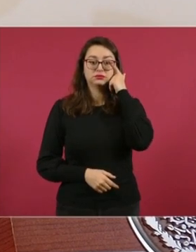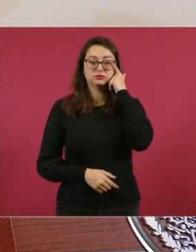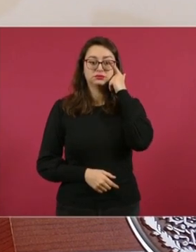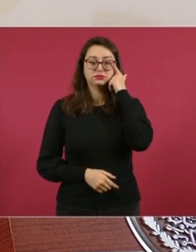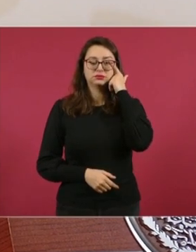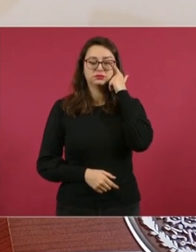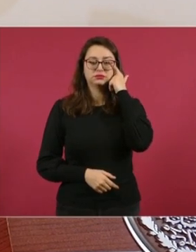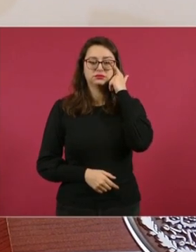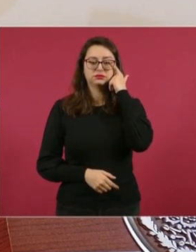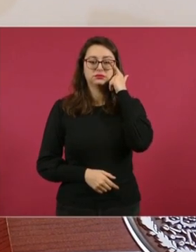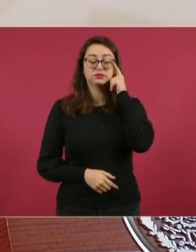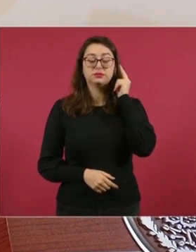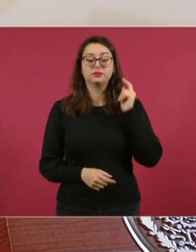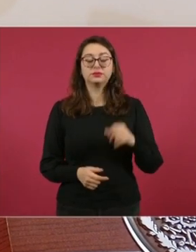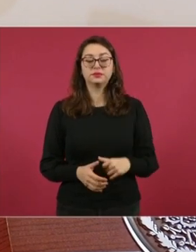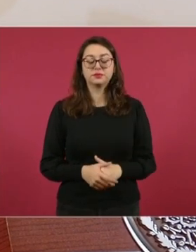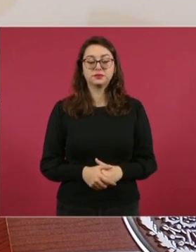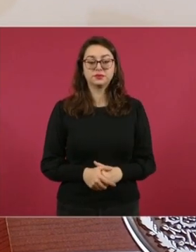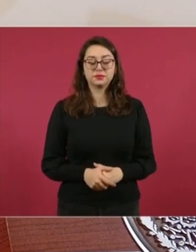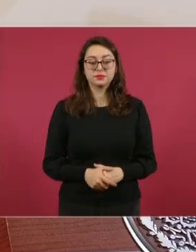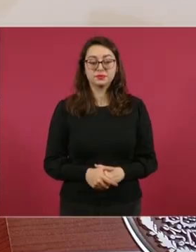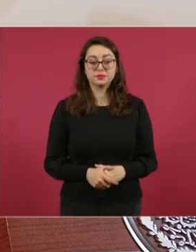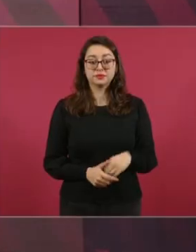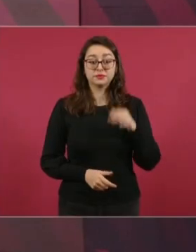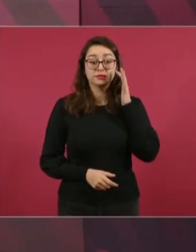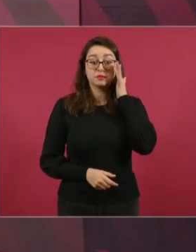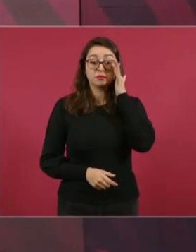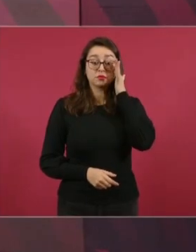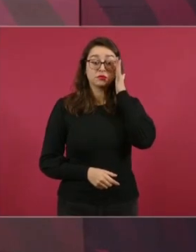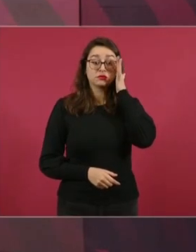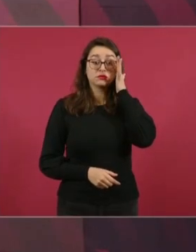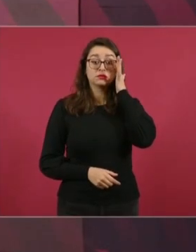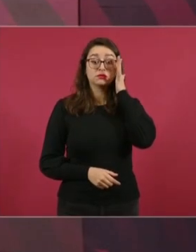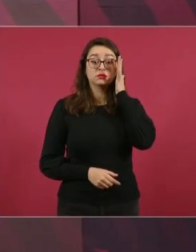nuestros opositores conservadores,